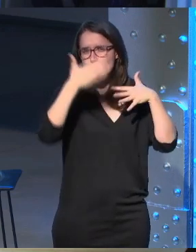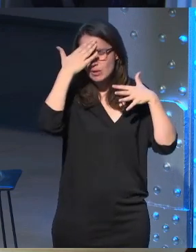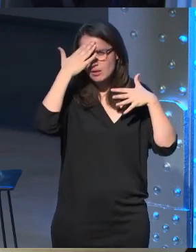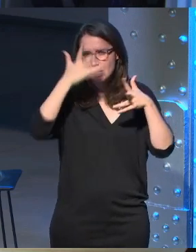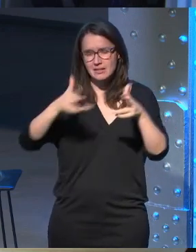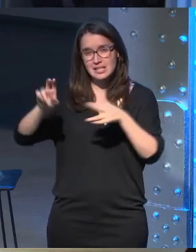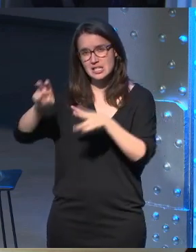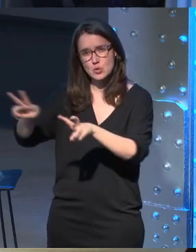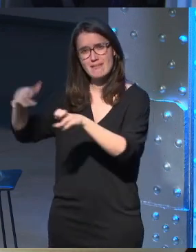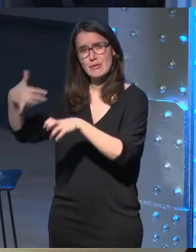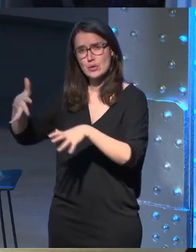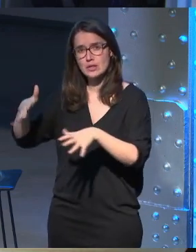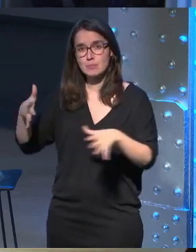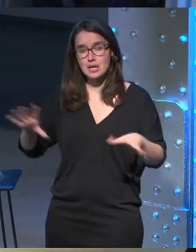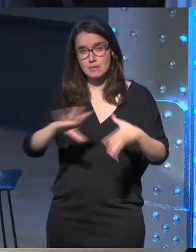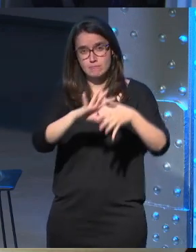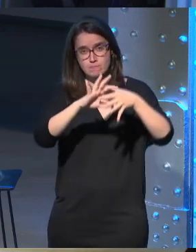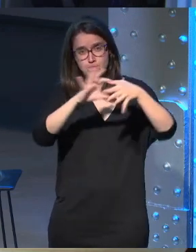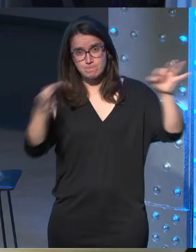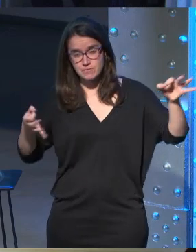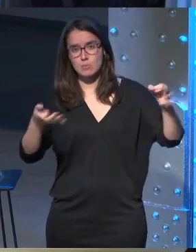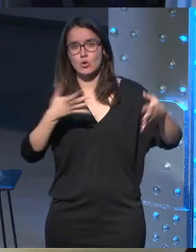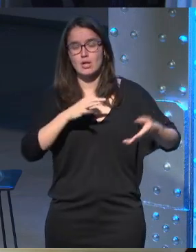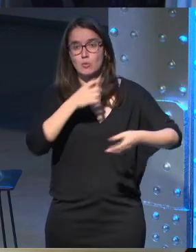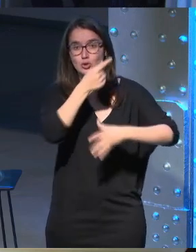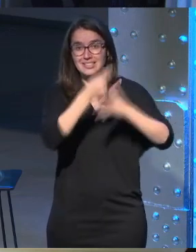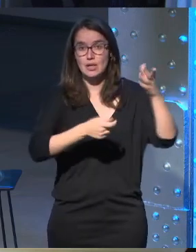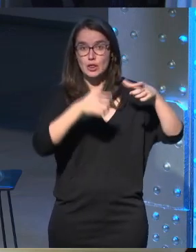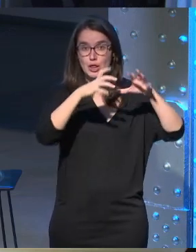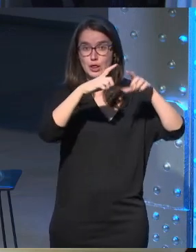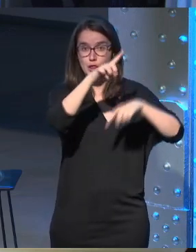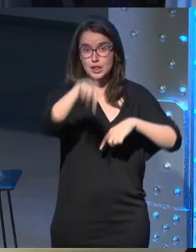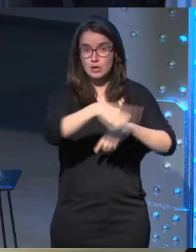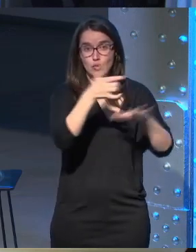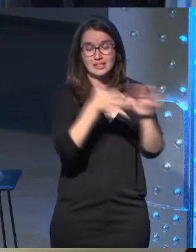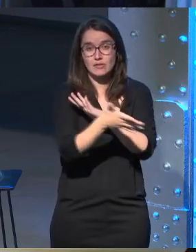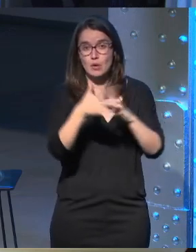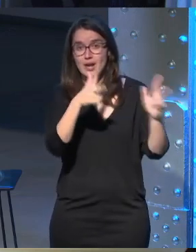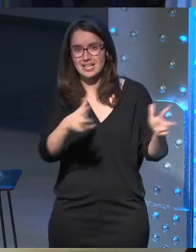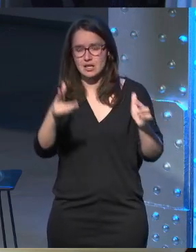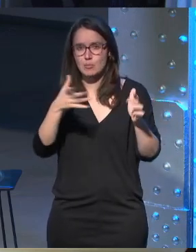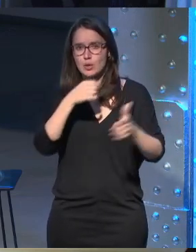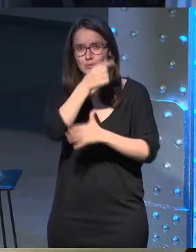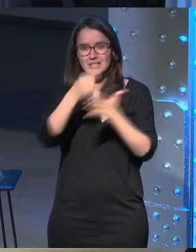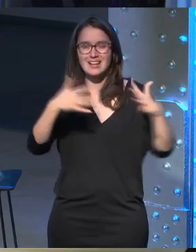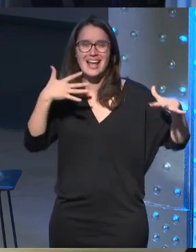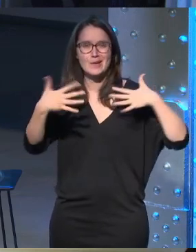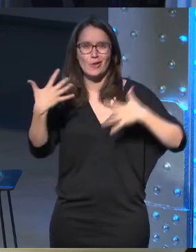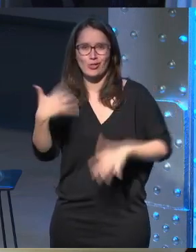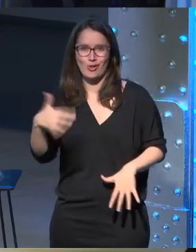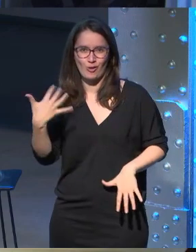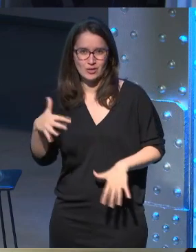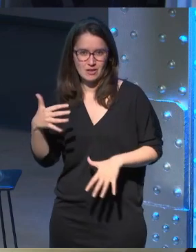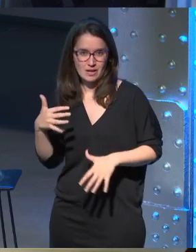escena cuando empieza? y así podremos diseñar cada círculo es una escena y podremos diseñar dónde va a estar la acción ¿vale?